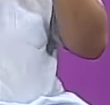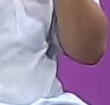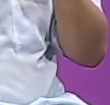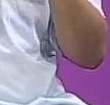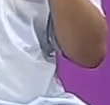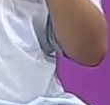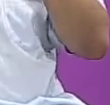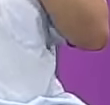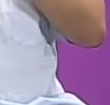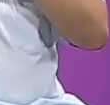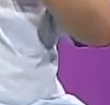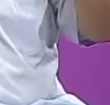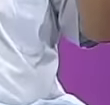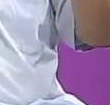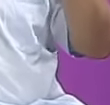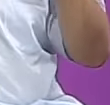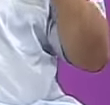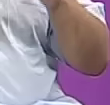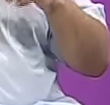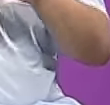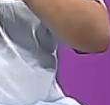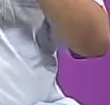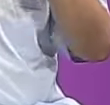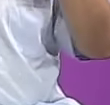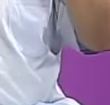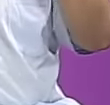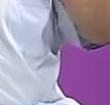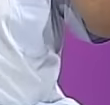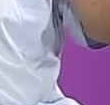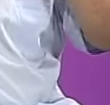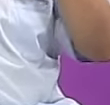Primeramente, yo diría que en general,